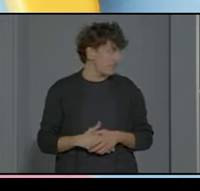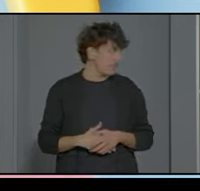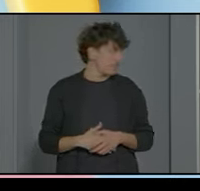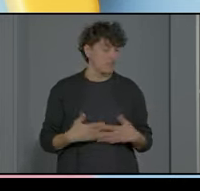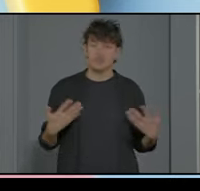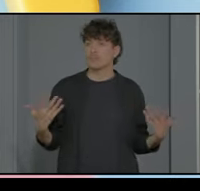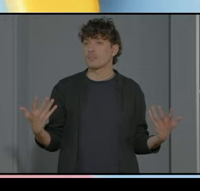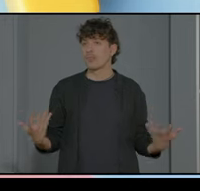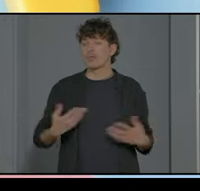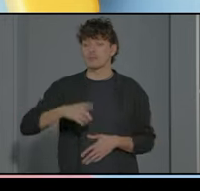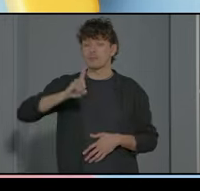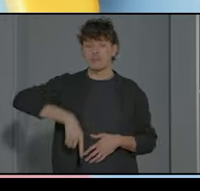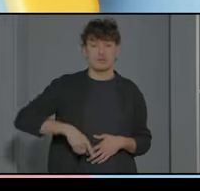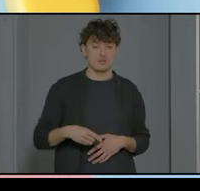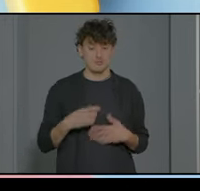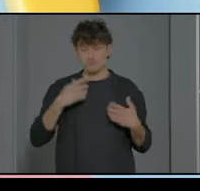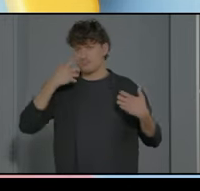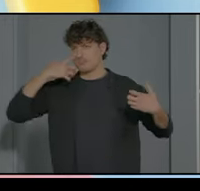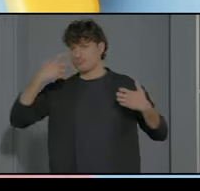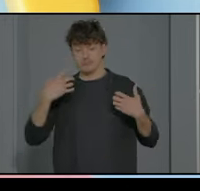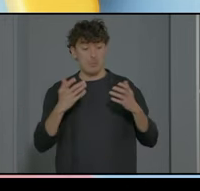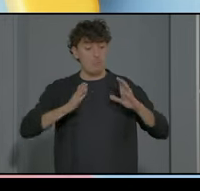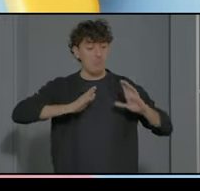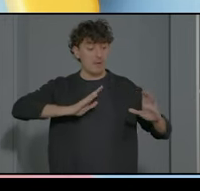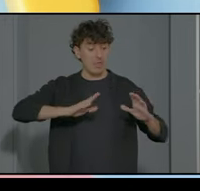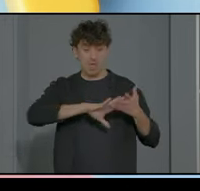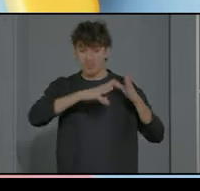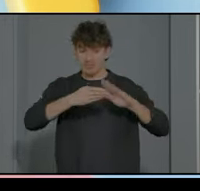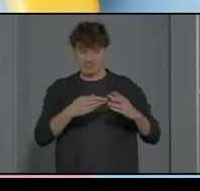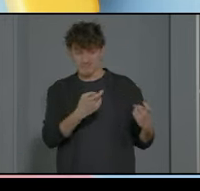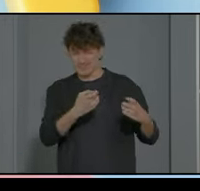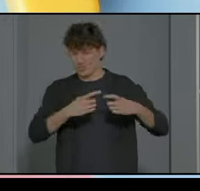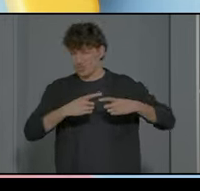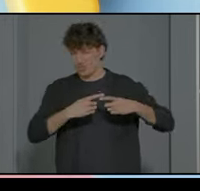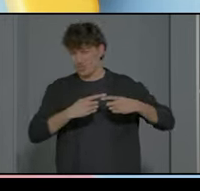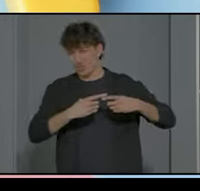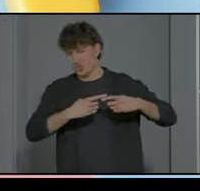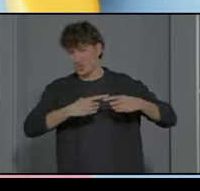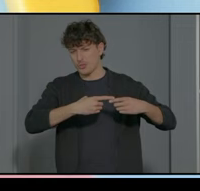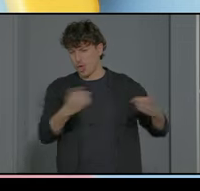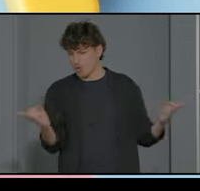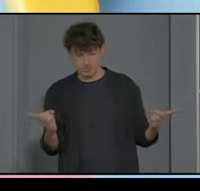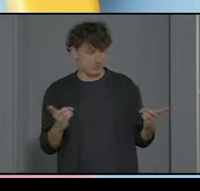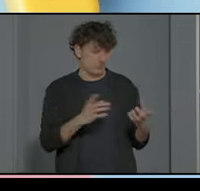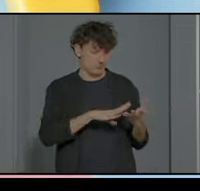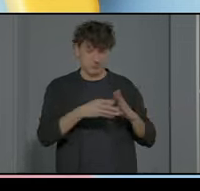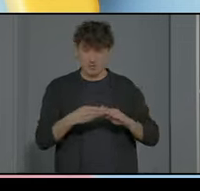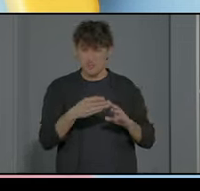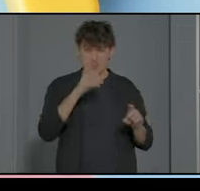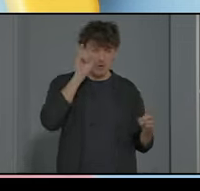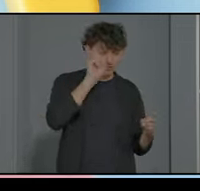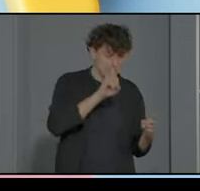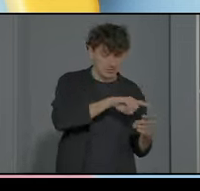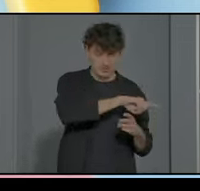y también destacar que el periodo de adaptación es necesario para todos para el profesorado para los alumnos y alumnas